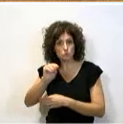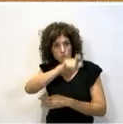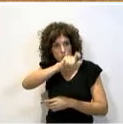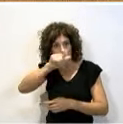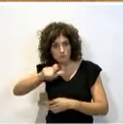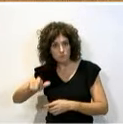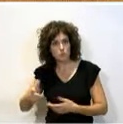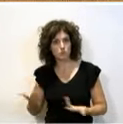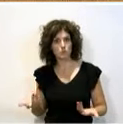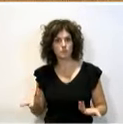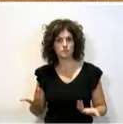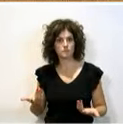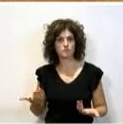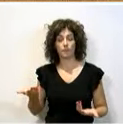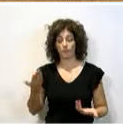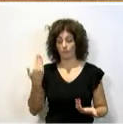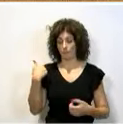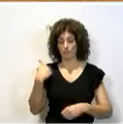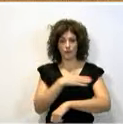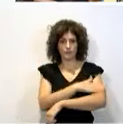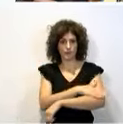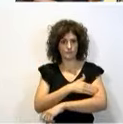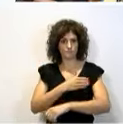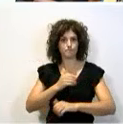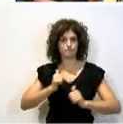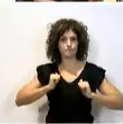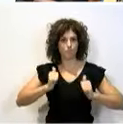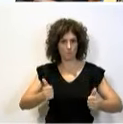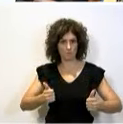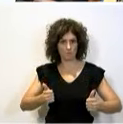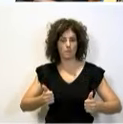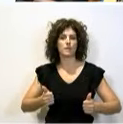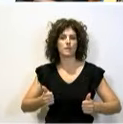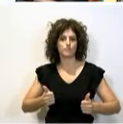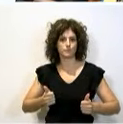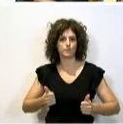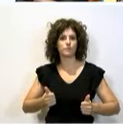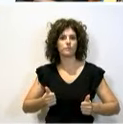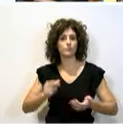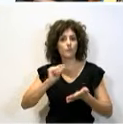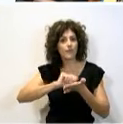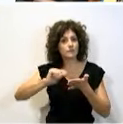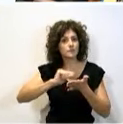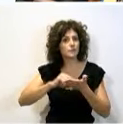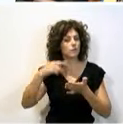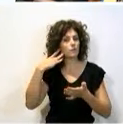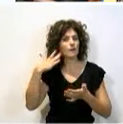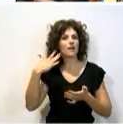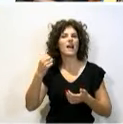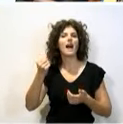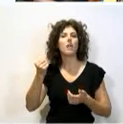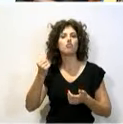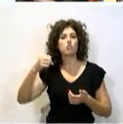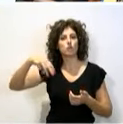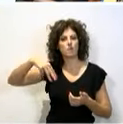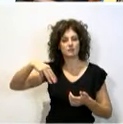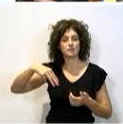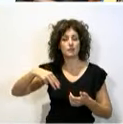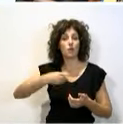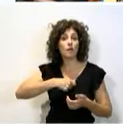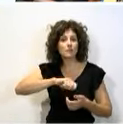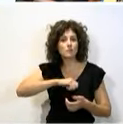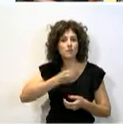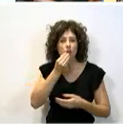Empecé la anterior legislatura con una cita de Antonio Machado. En España, lo mejor